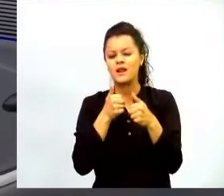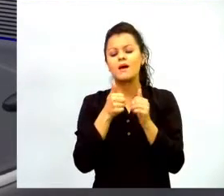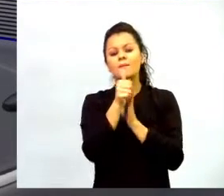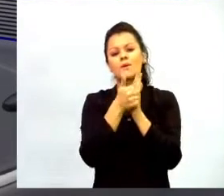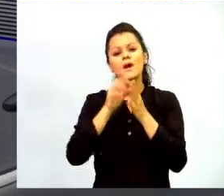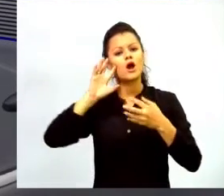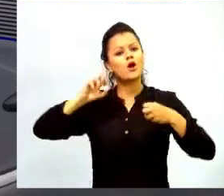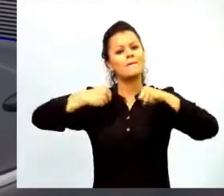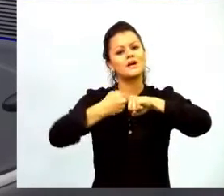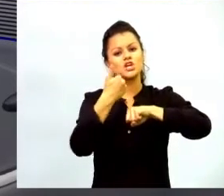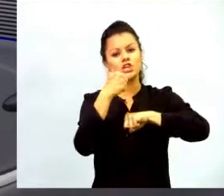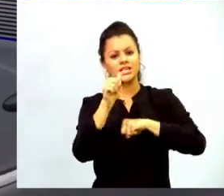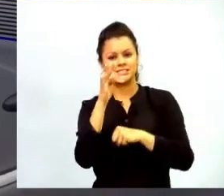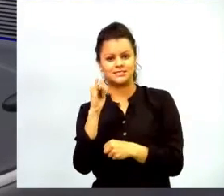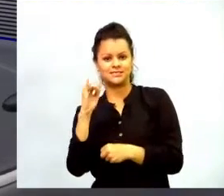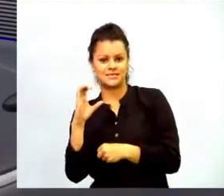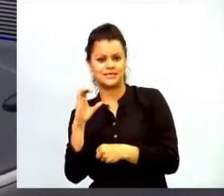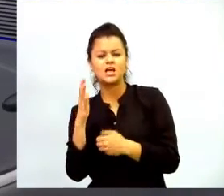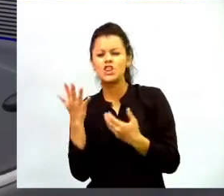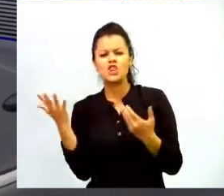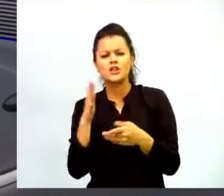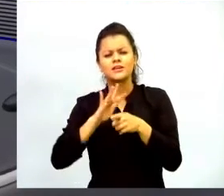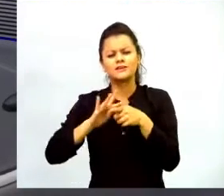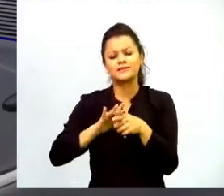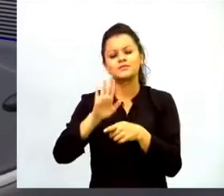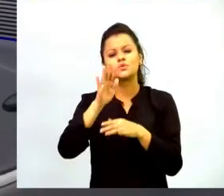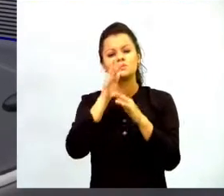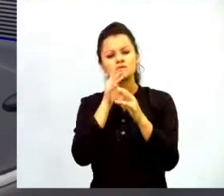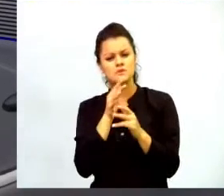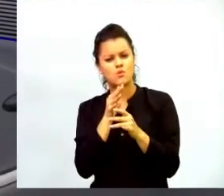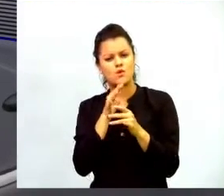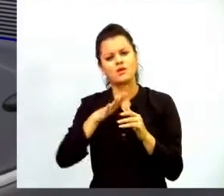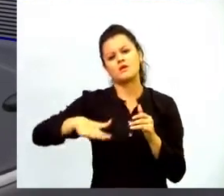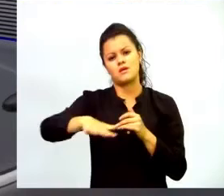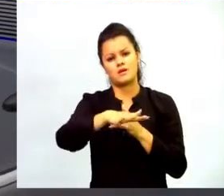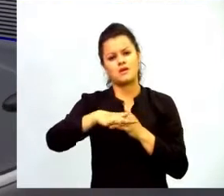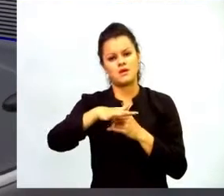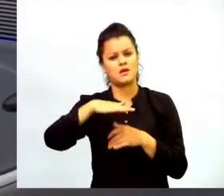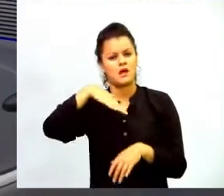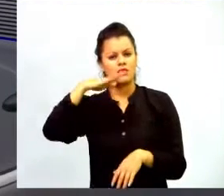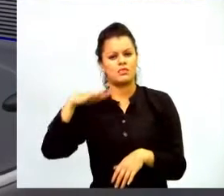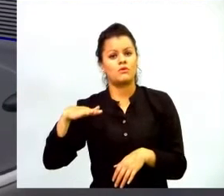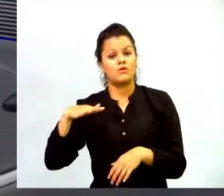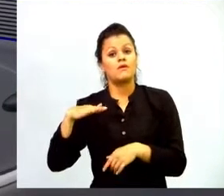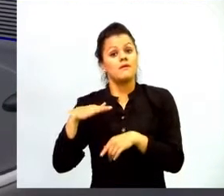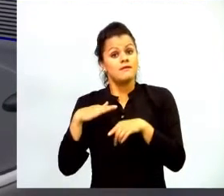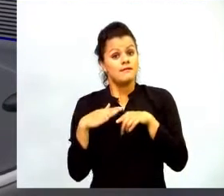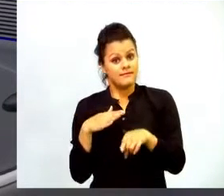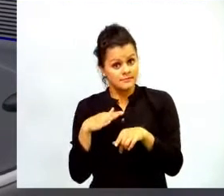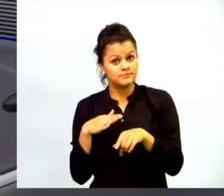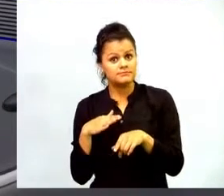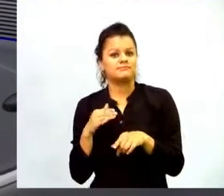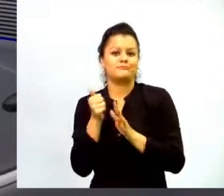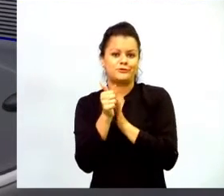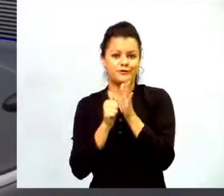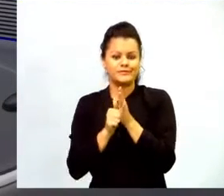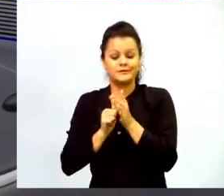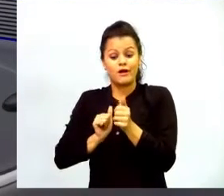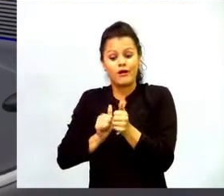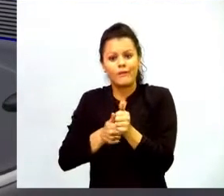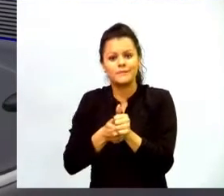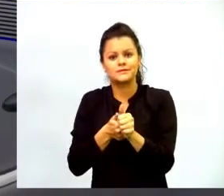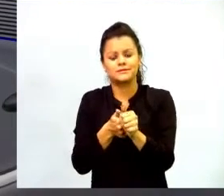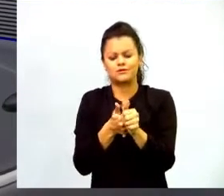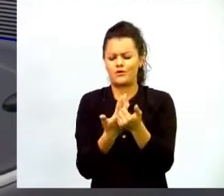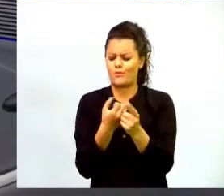en el plan TESO de Itagüí y pues bueno cómo estos programas de acompañamiento han impactado y qué se ha